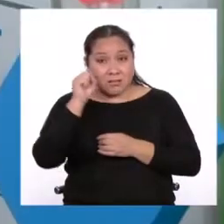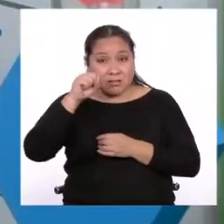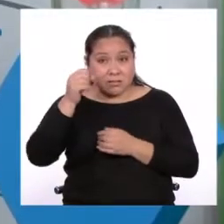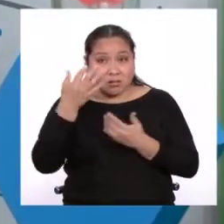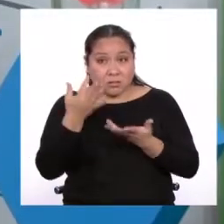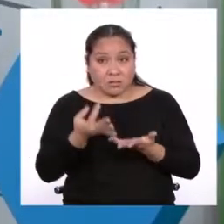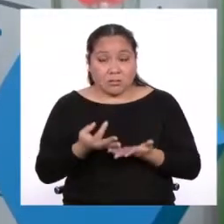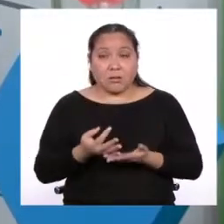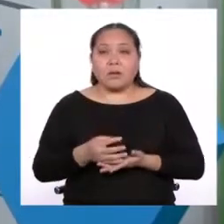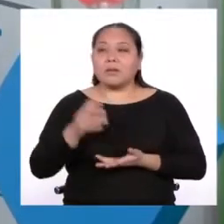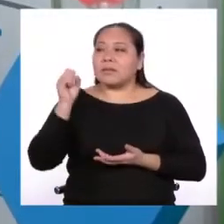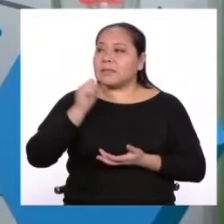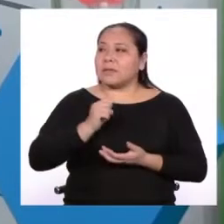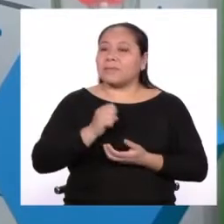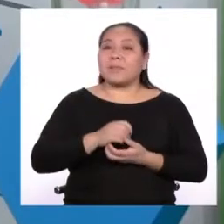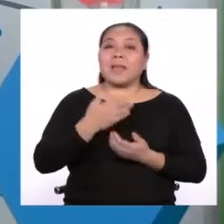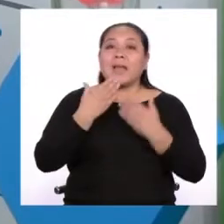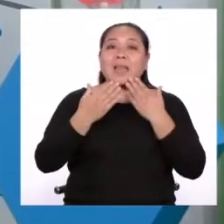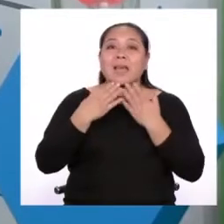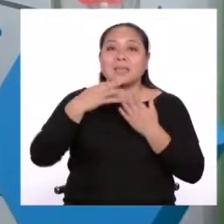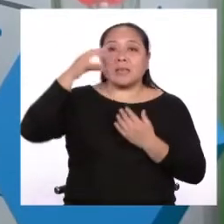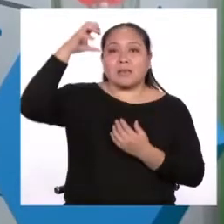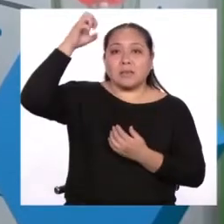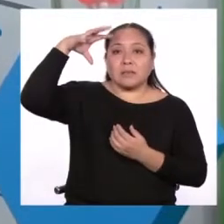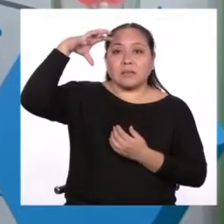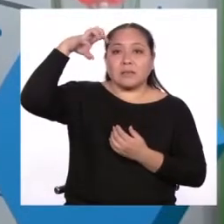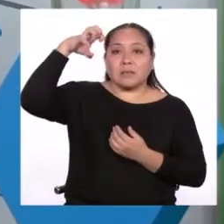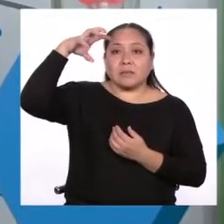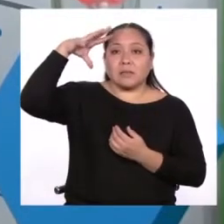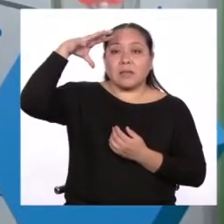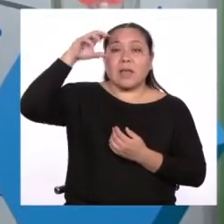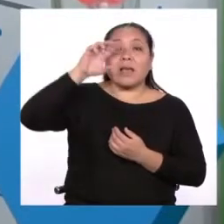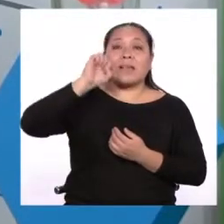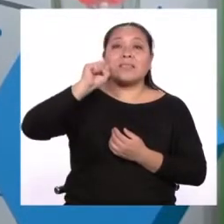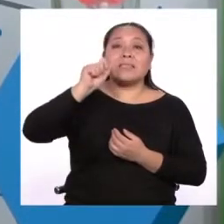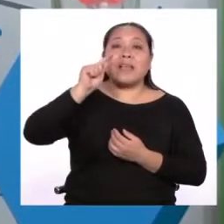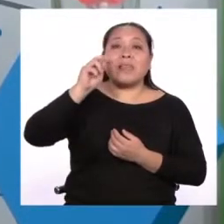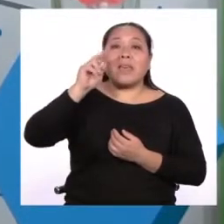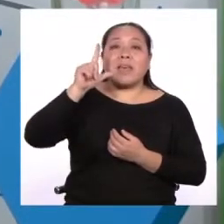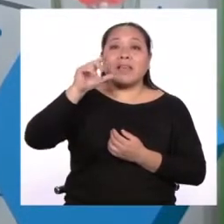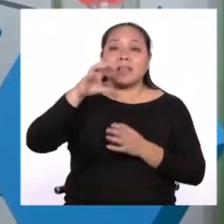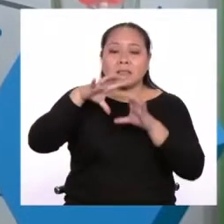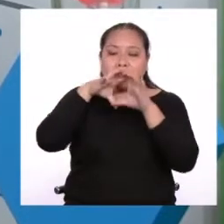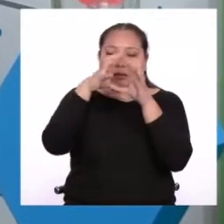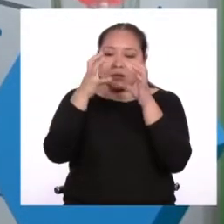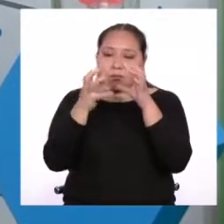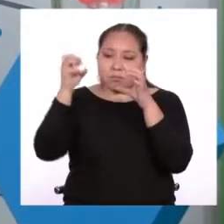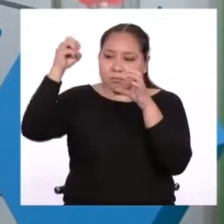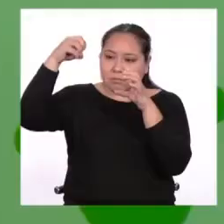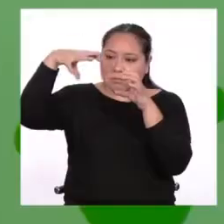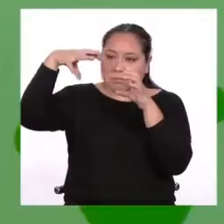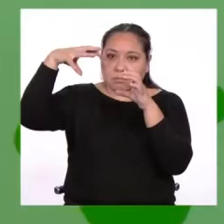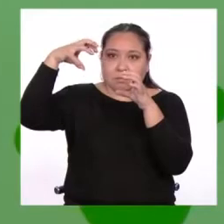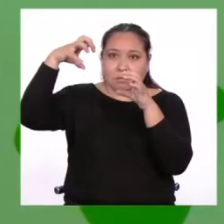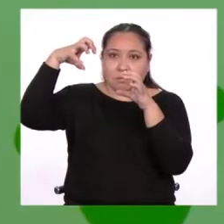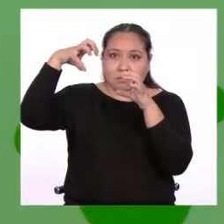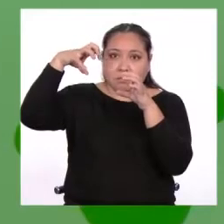Así es. Gracias a los satélites artificiales, pudimos comprobar esa información utilizando fotos y otros cálculos.